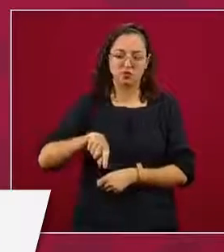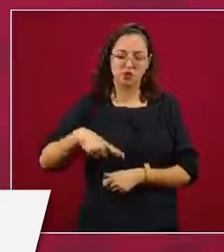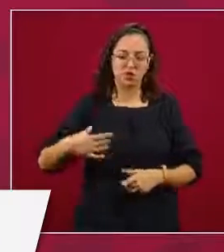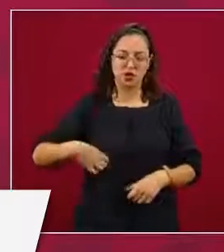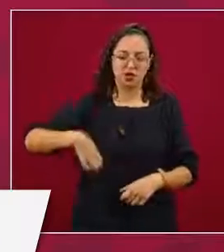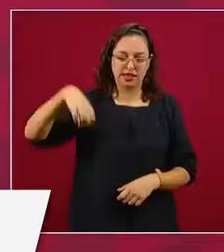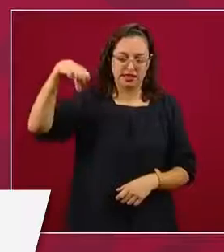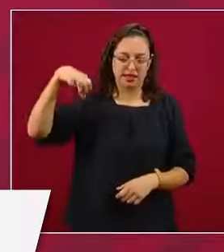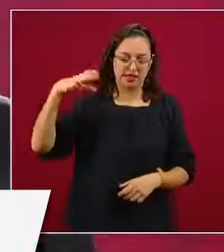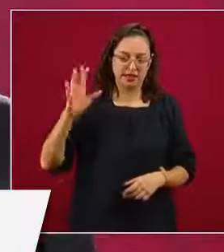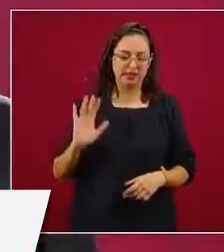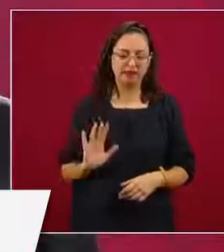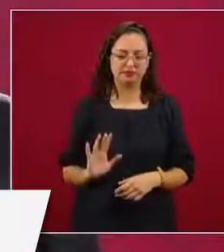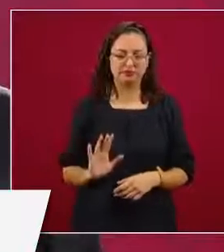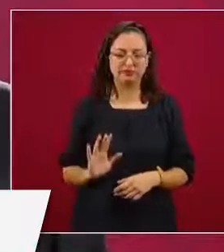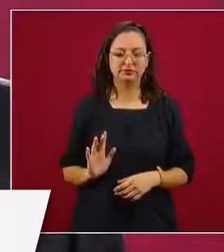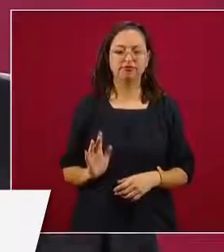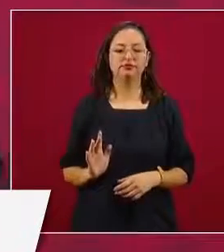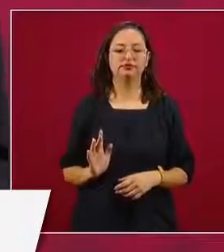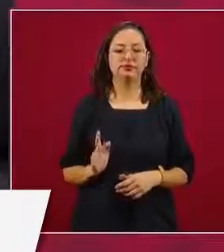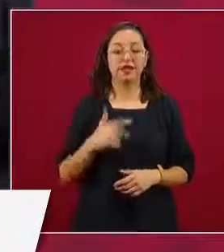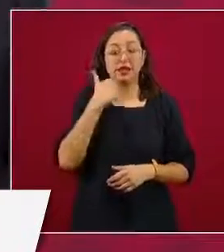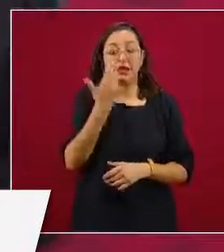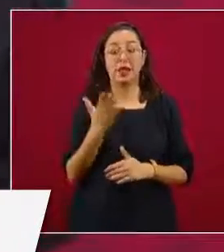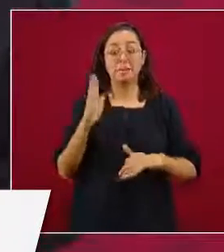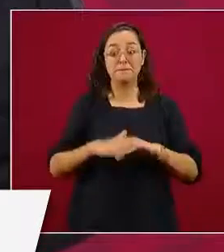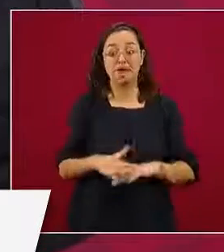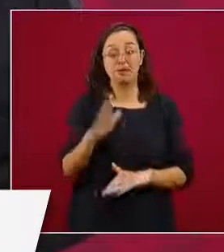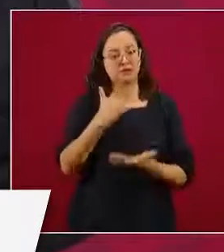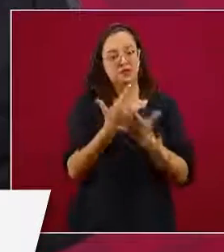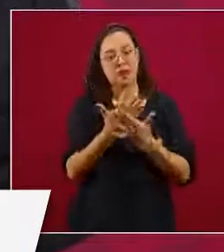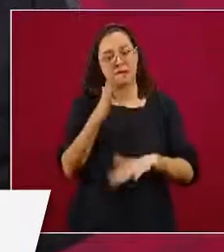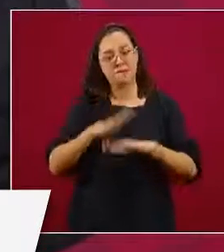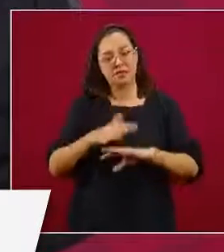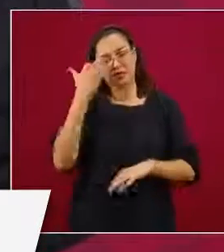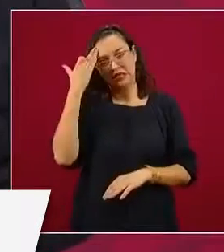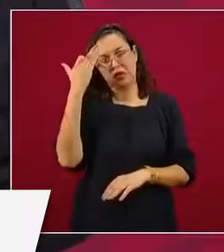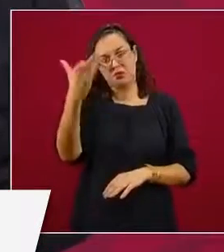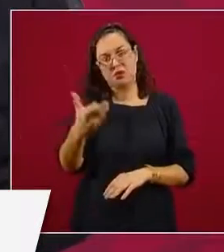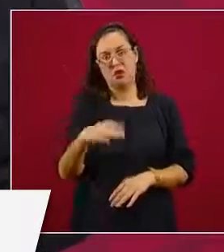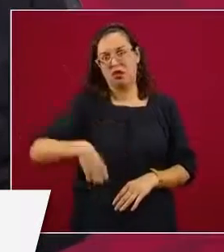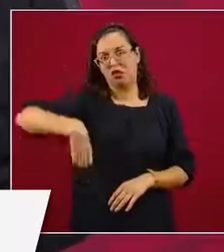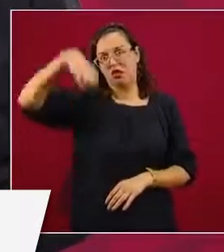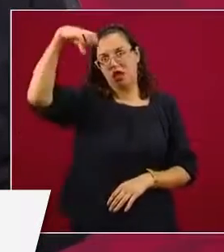era que se aumentara la edad de jubilación.